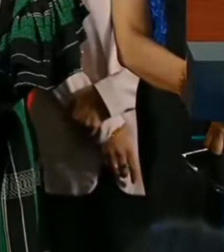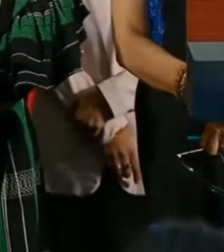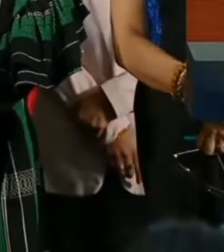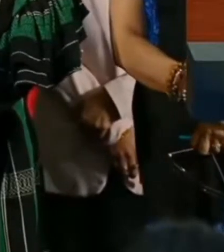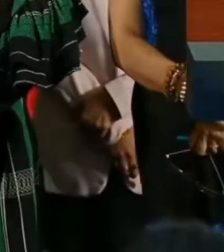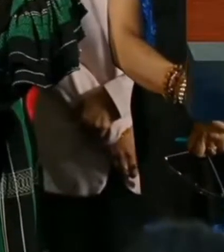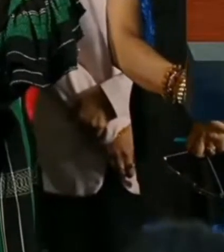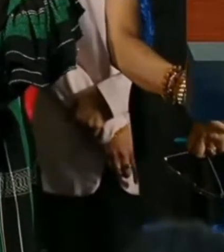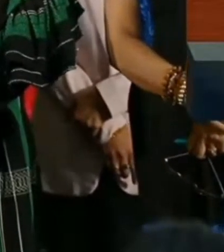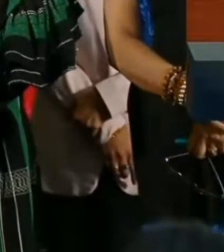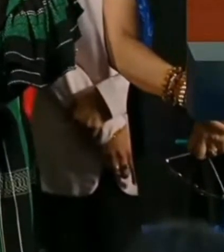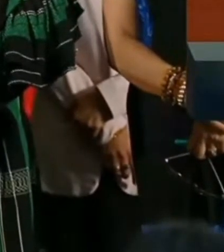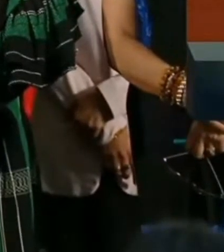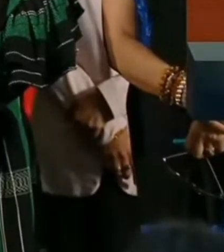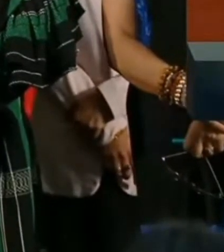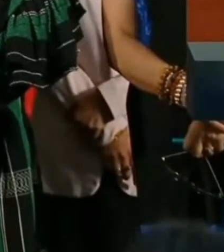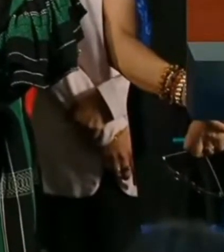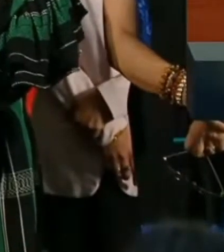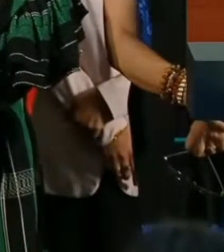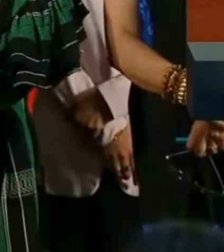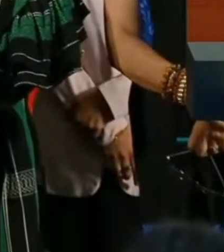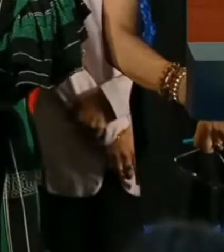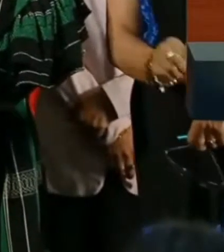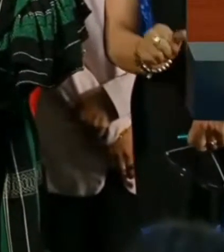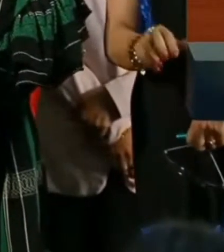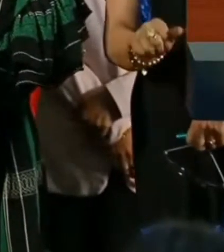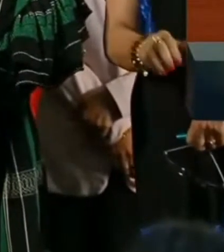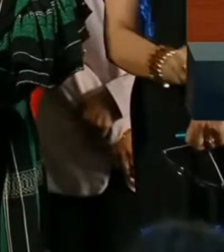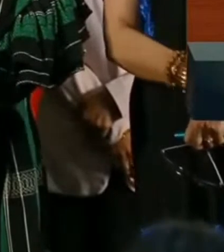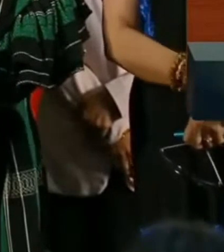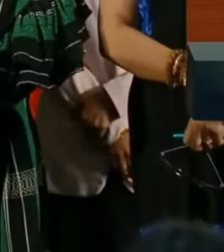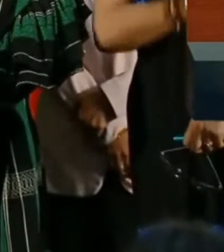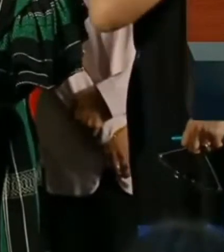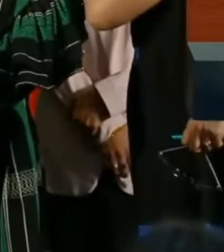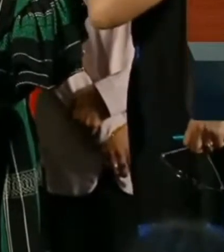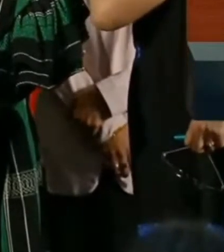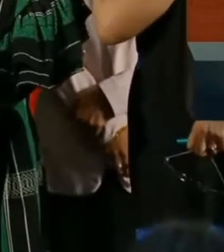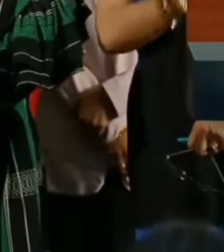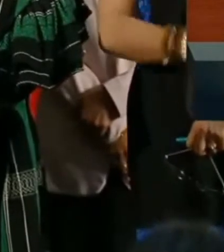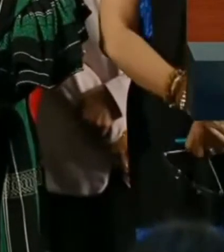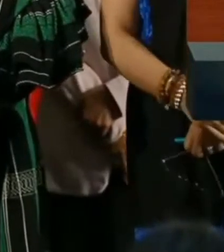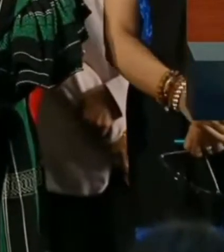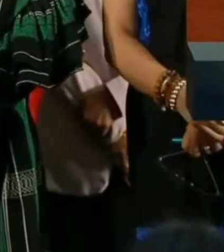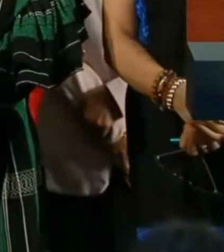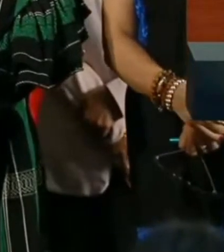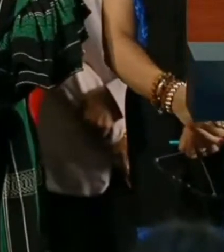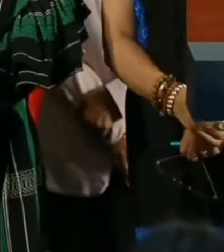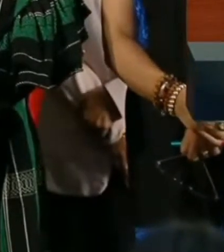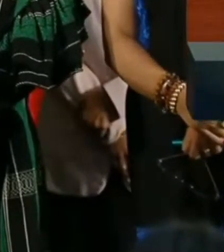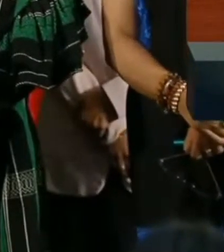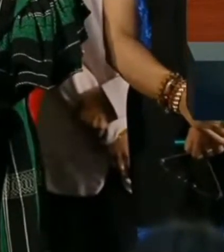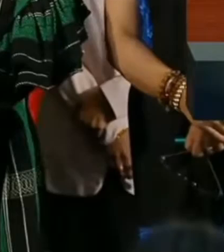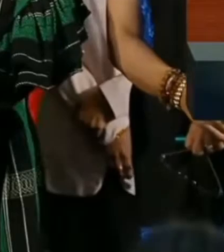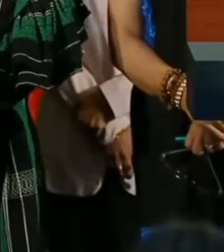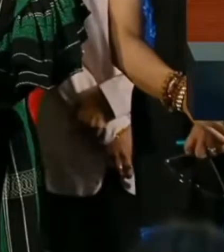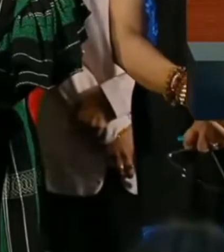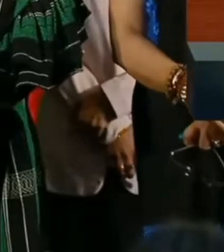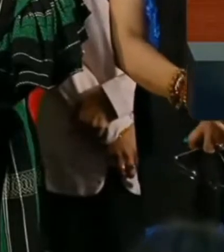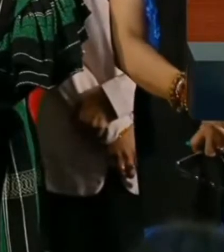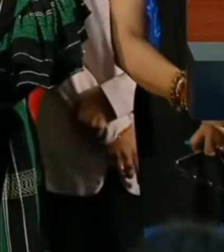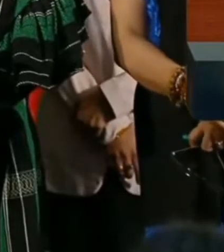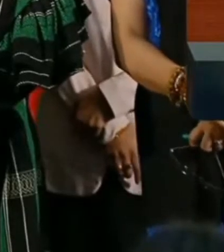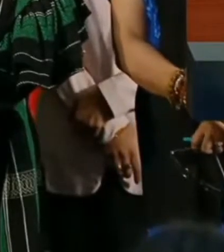especial siempre al pueblo de México sobre todo a los más humildes a los humillados